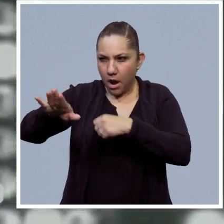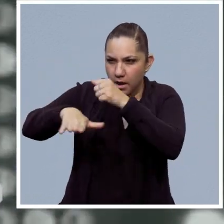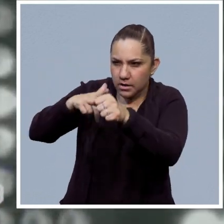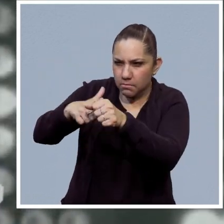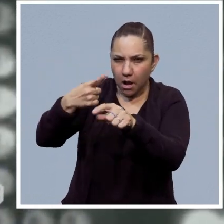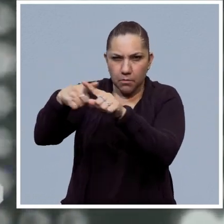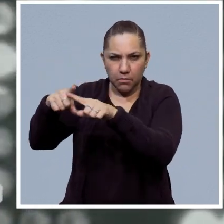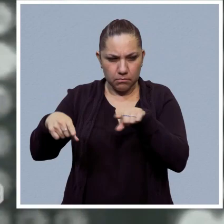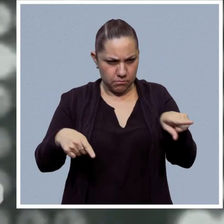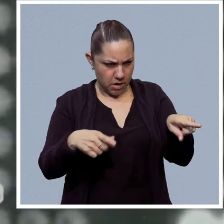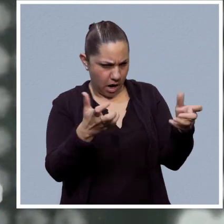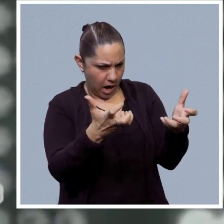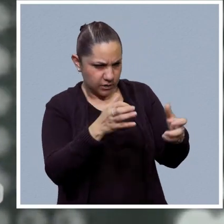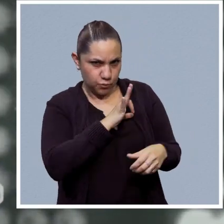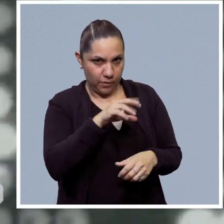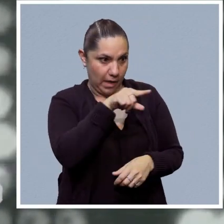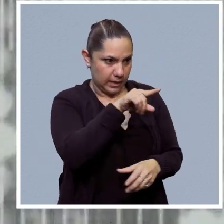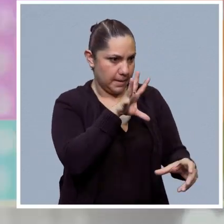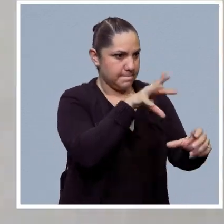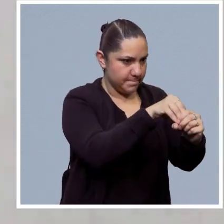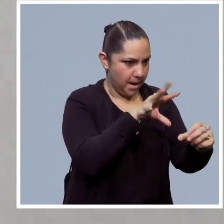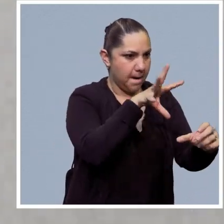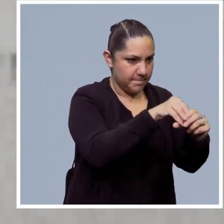nosotros tenemos y otros animales también tienen.